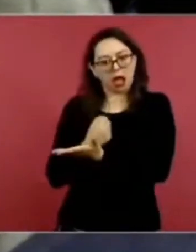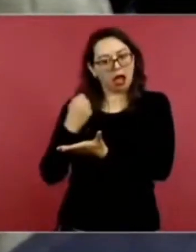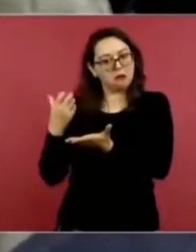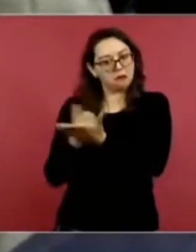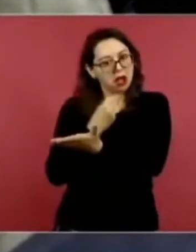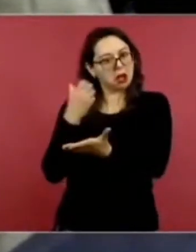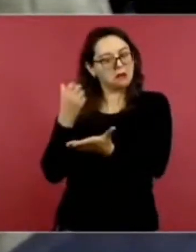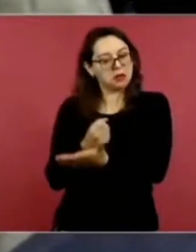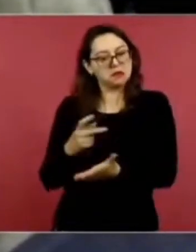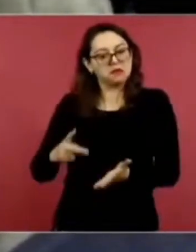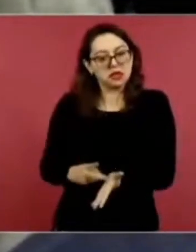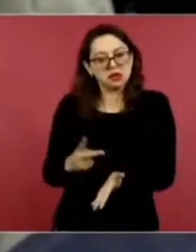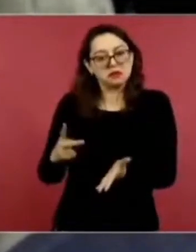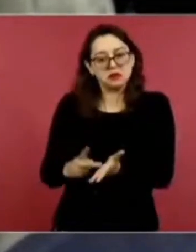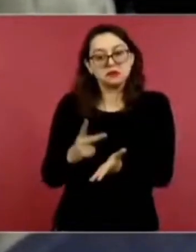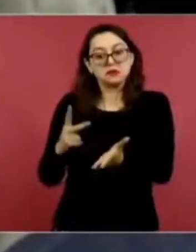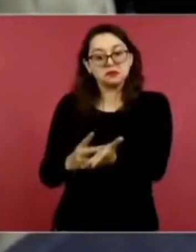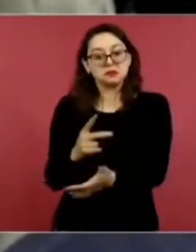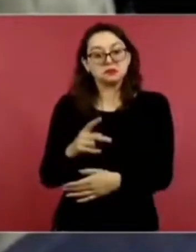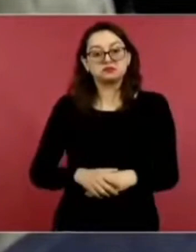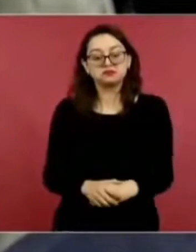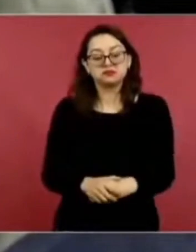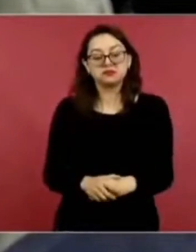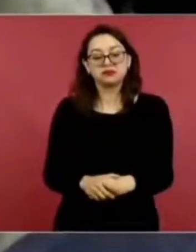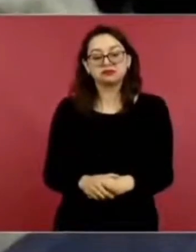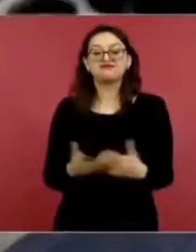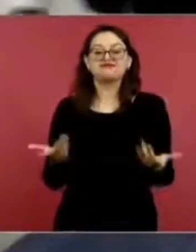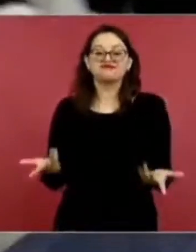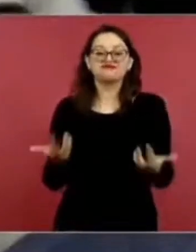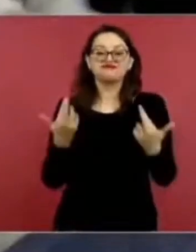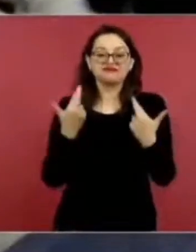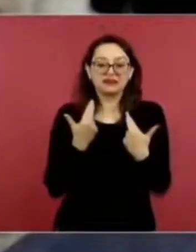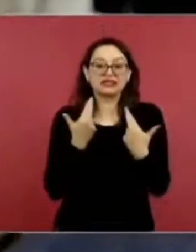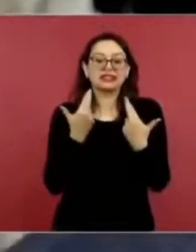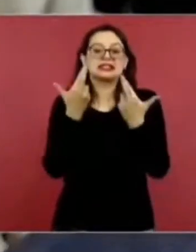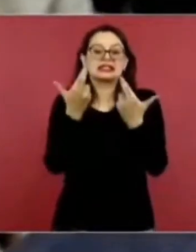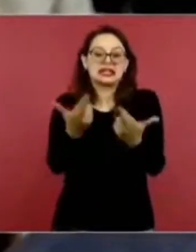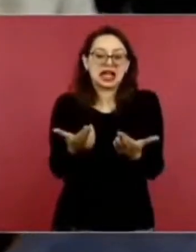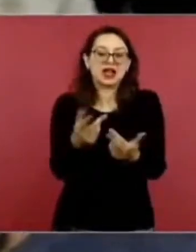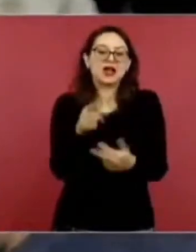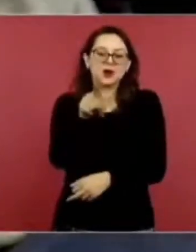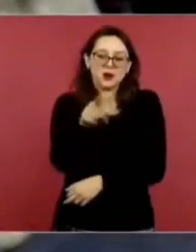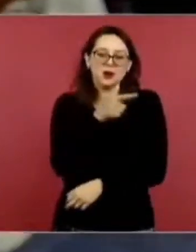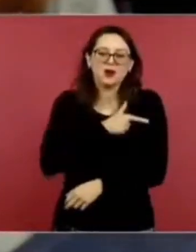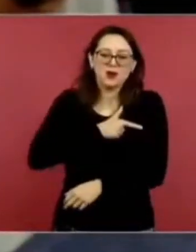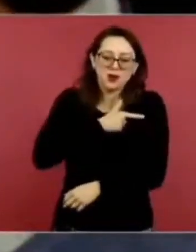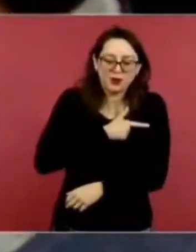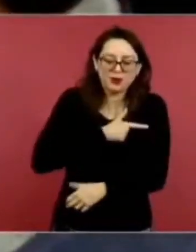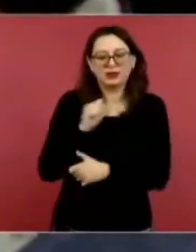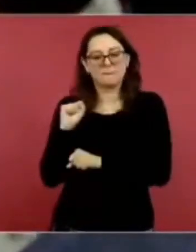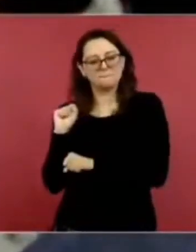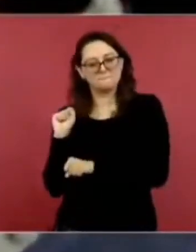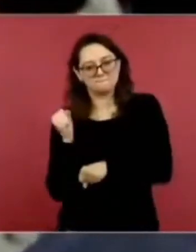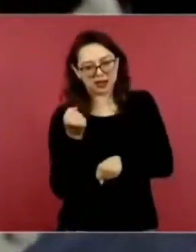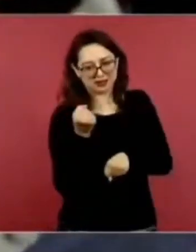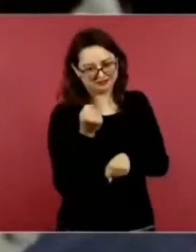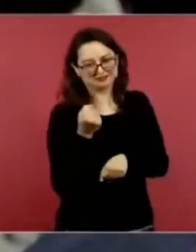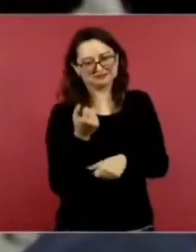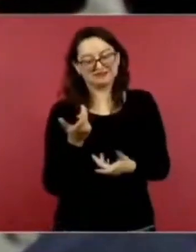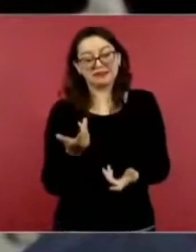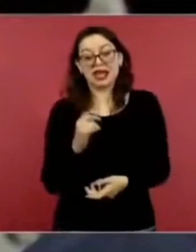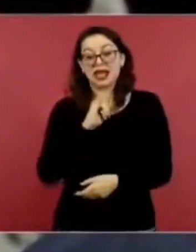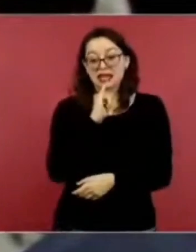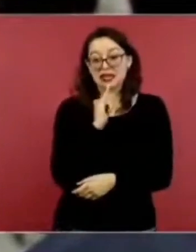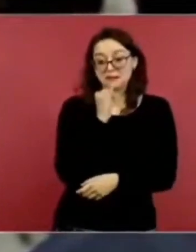principalmente y bueno, es un obsequio, sabemos de su gusto por el béisbol. Imagen